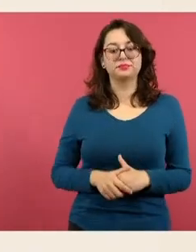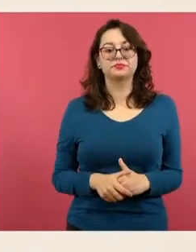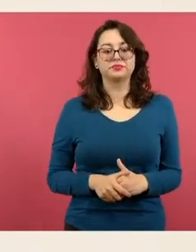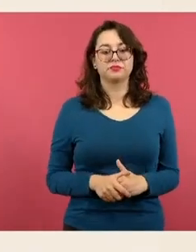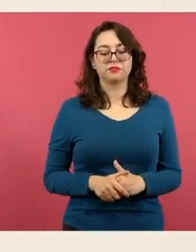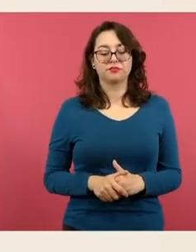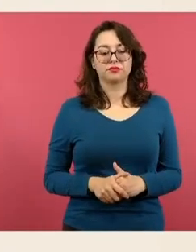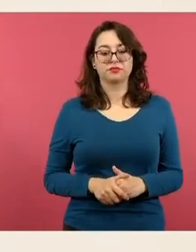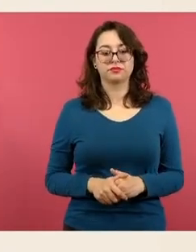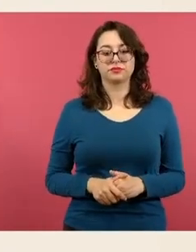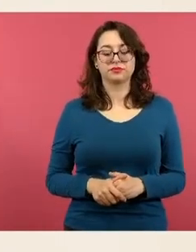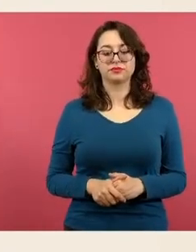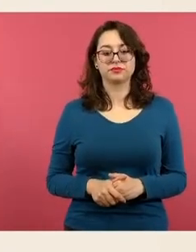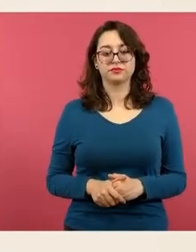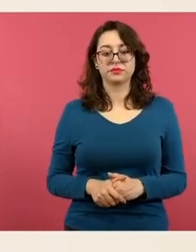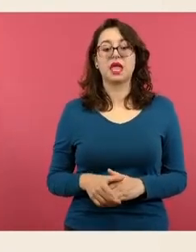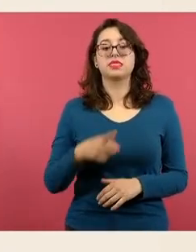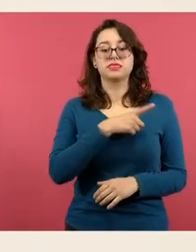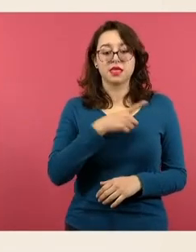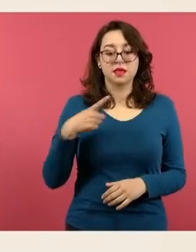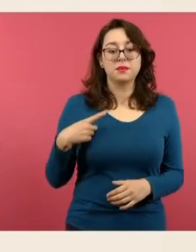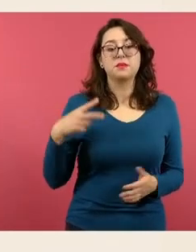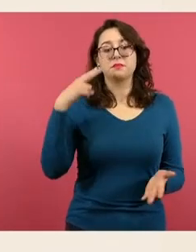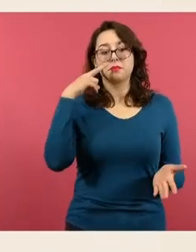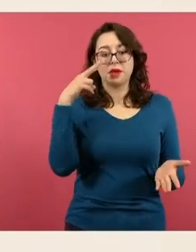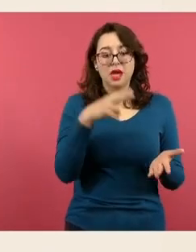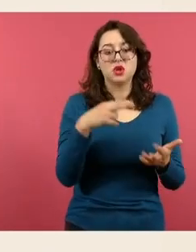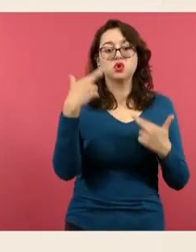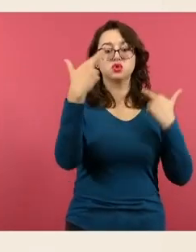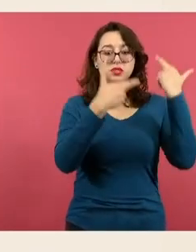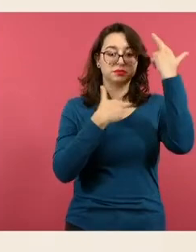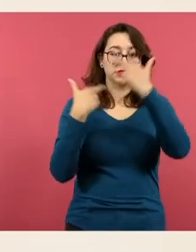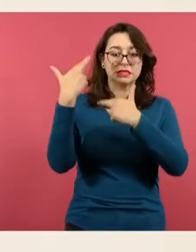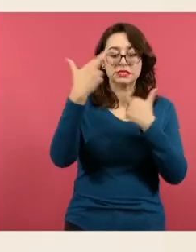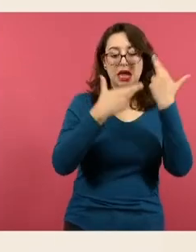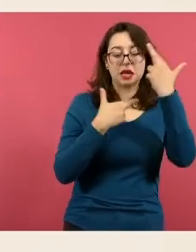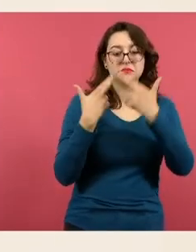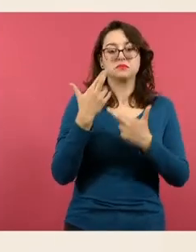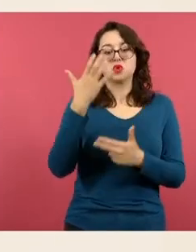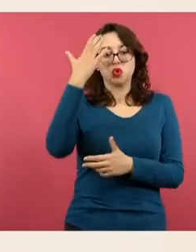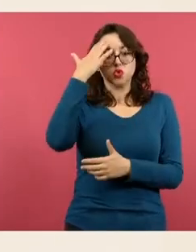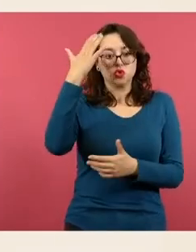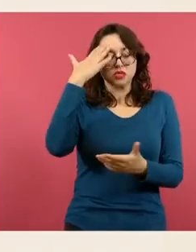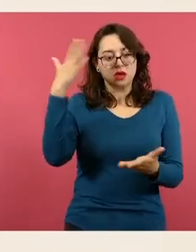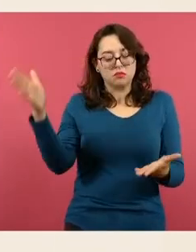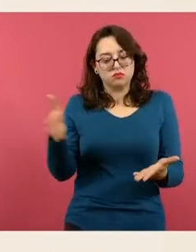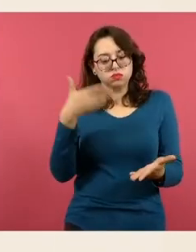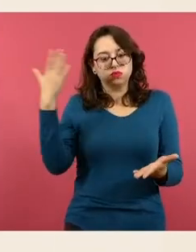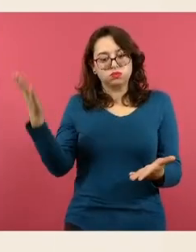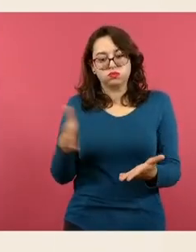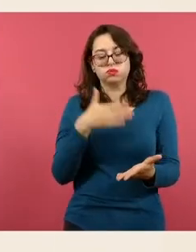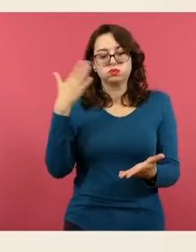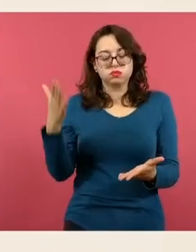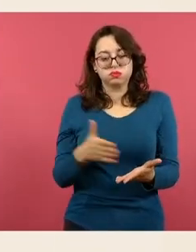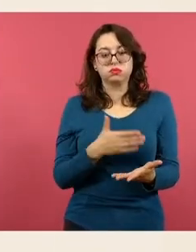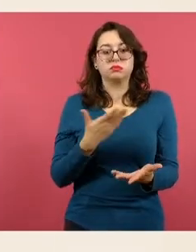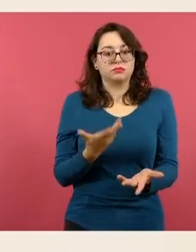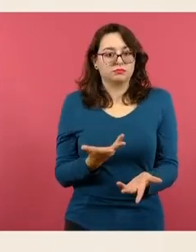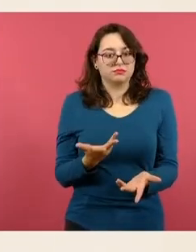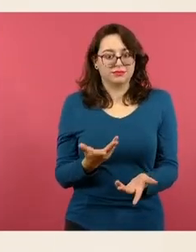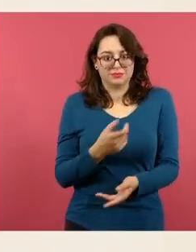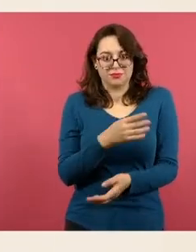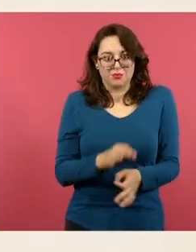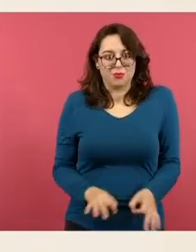los vean los revisen conozcan se adueñen de ellos los disfruten la verdad es que vale la